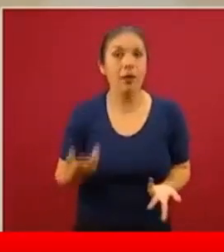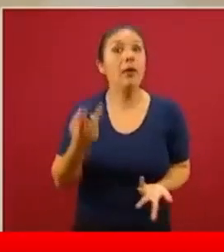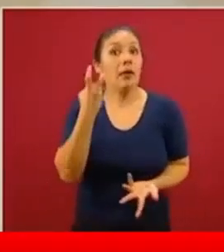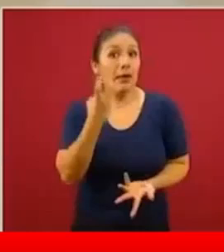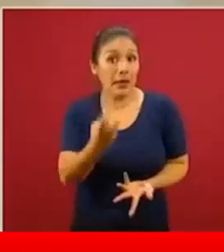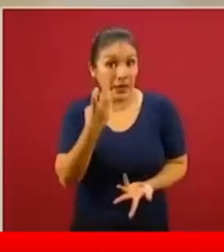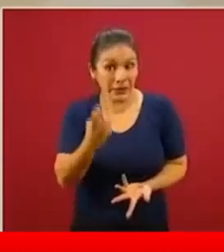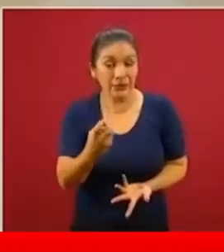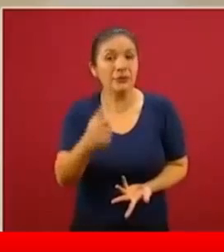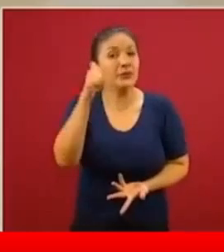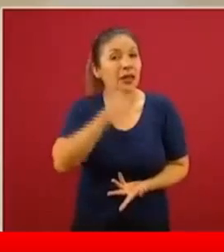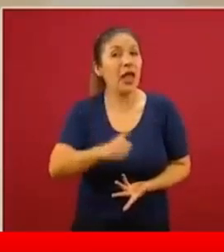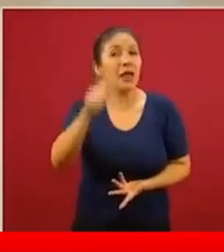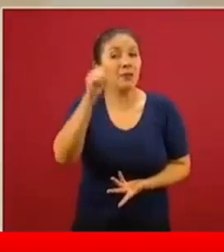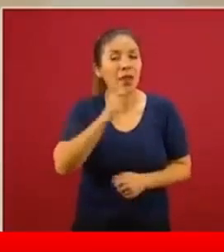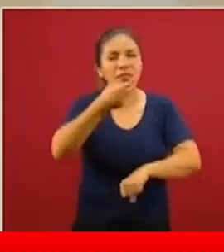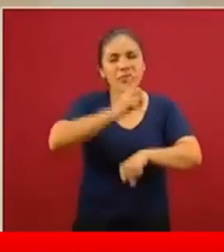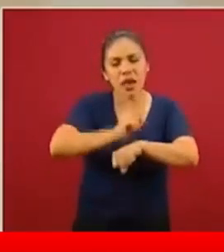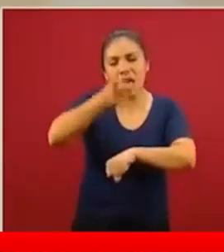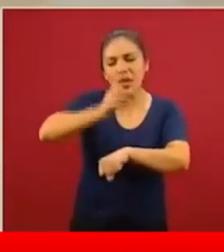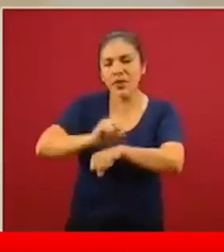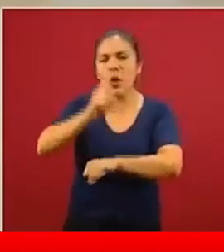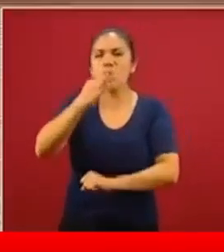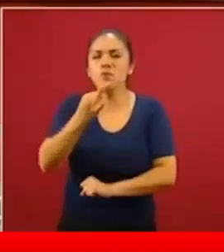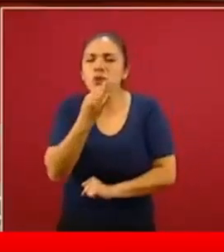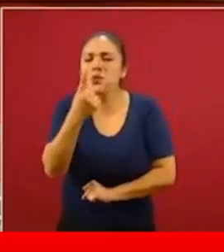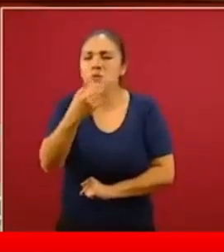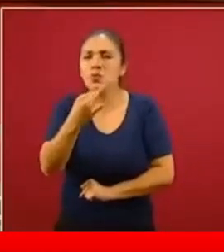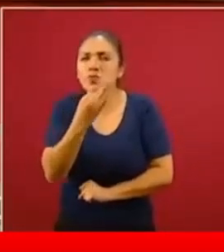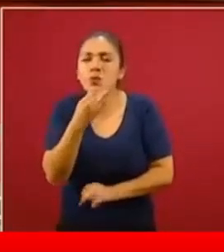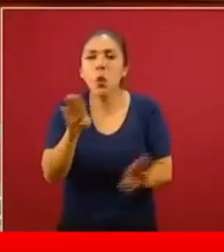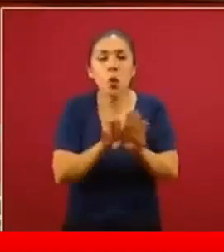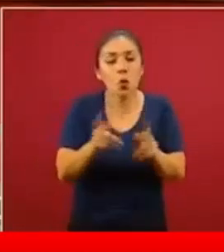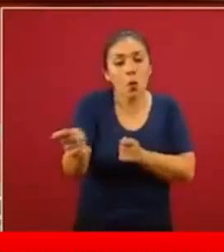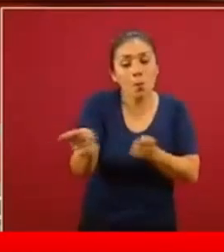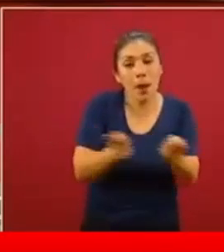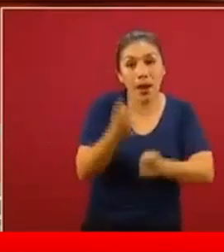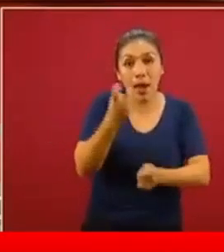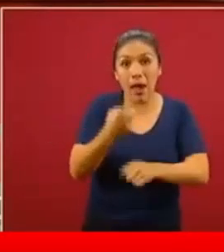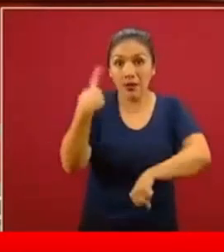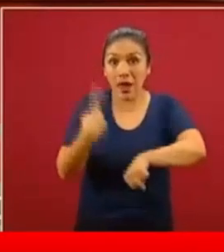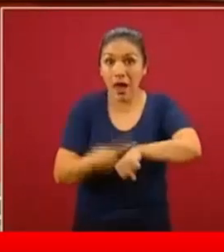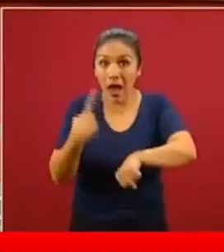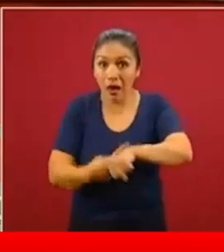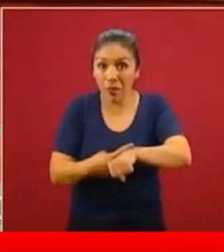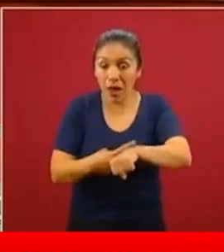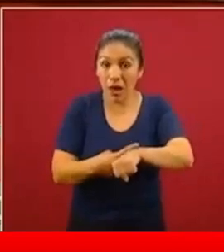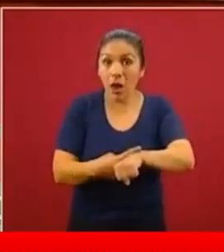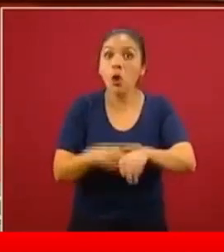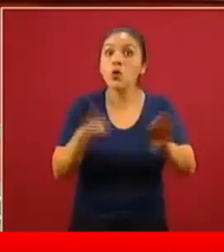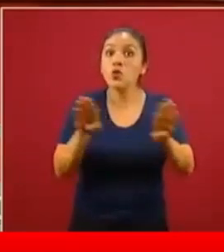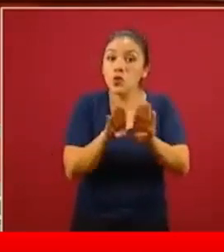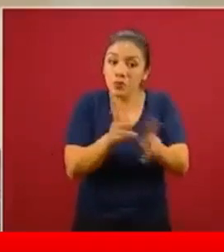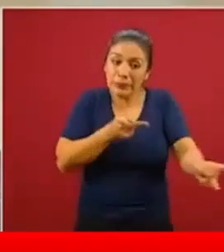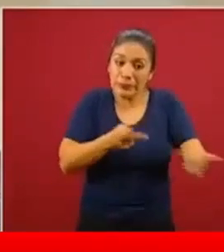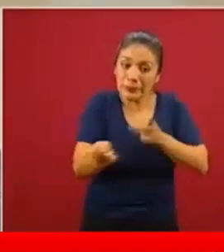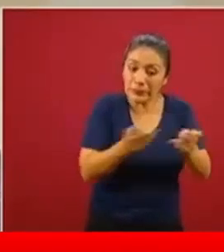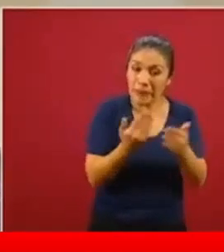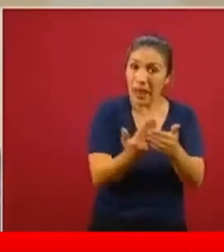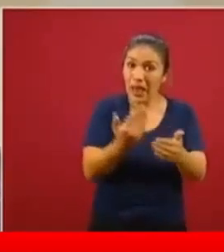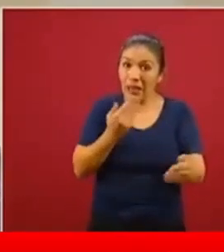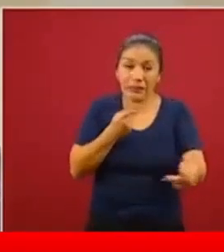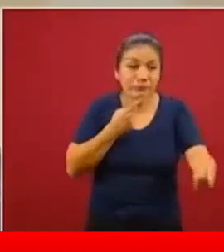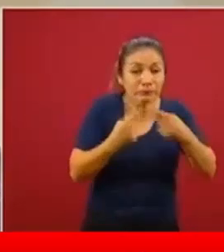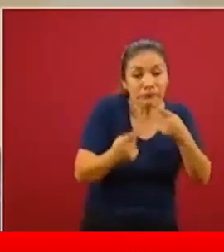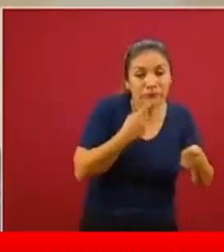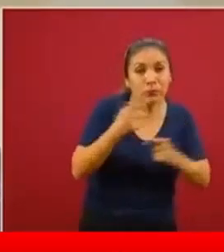momento, cada momento, cada día, cada minuto del manejo de esta epidemia, desde la planeación, el 3